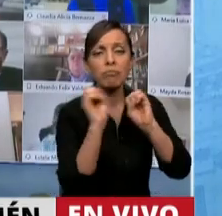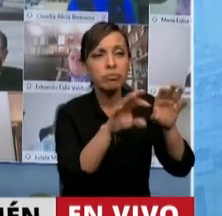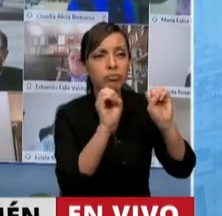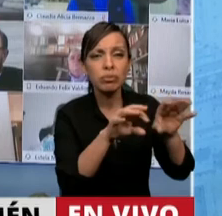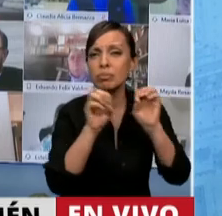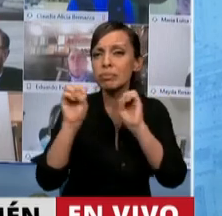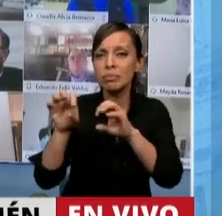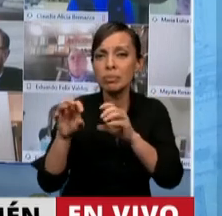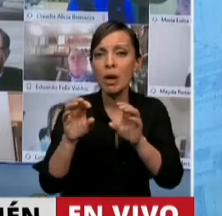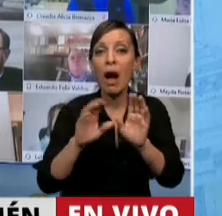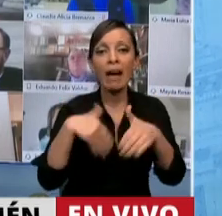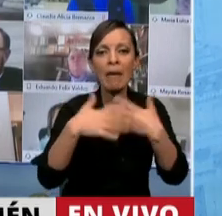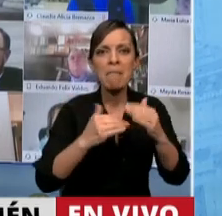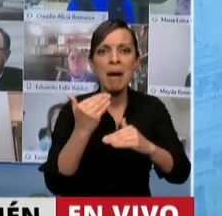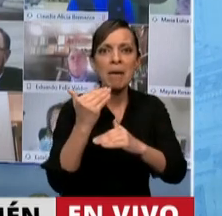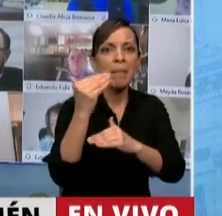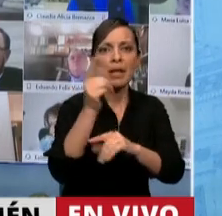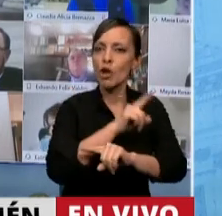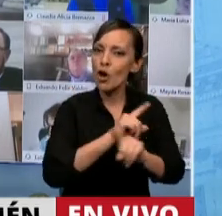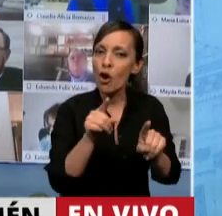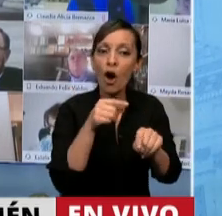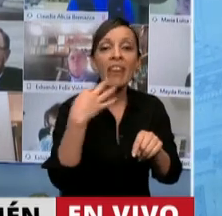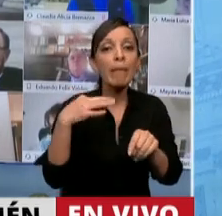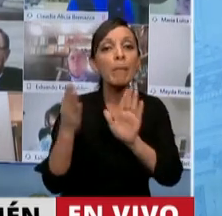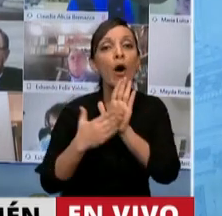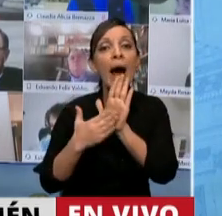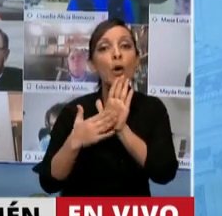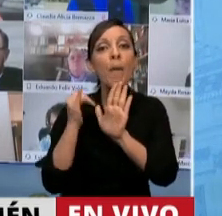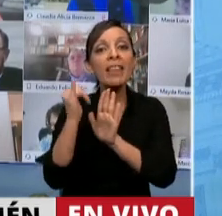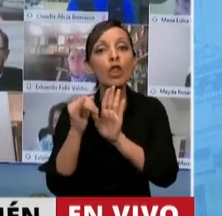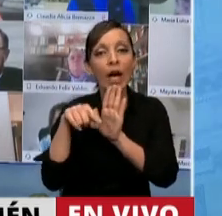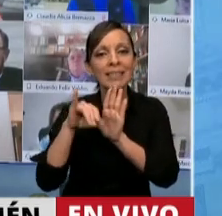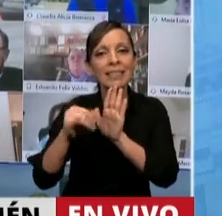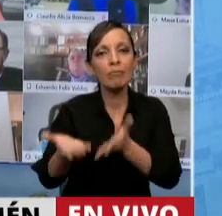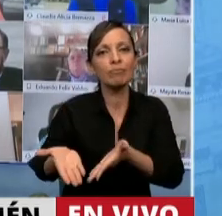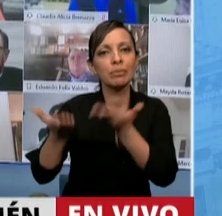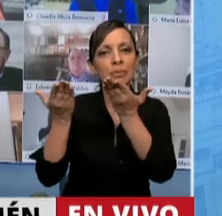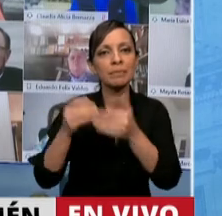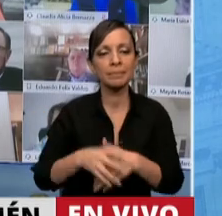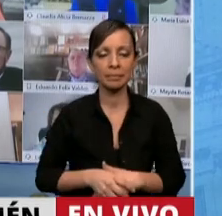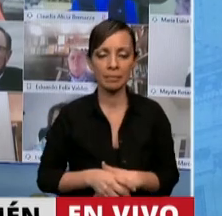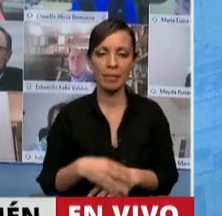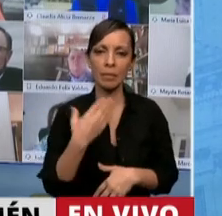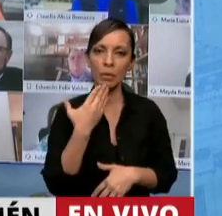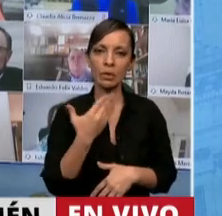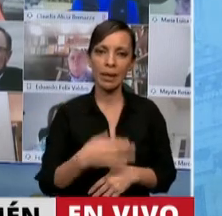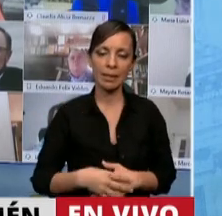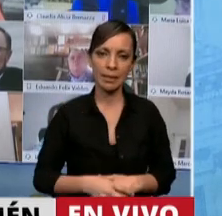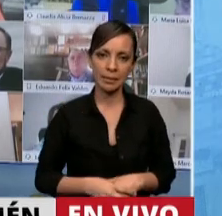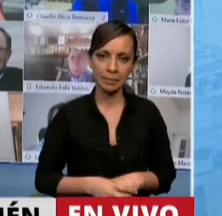No los debemos mejorar. Debemos mejorar los argumentos, señor presidente. Muchas gracias.